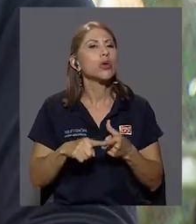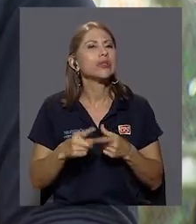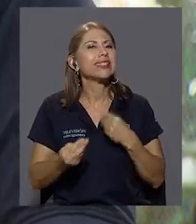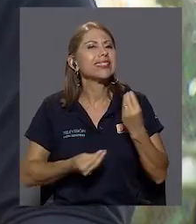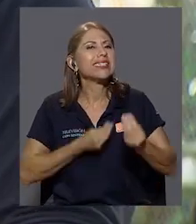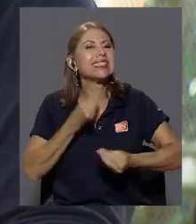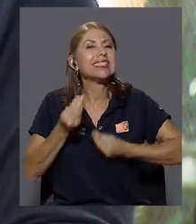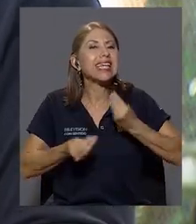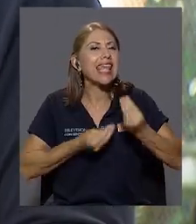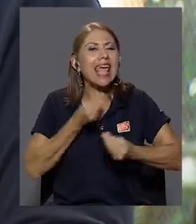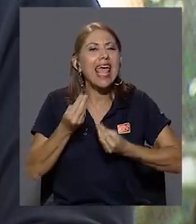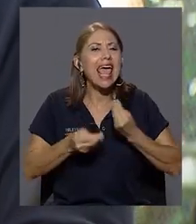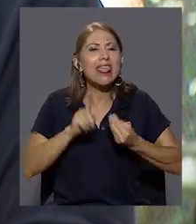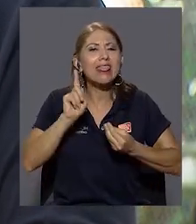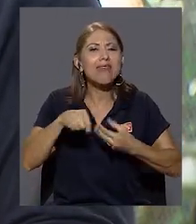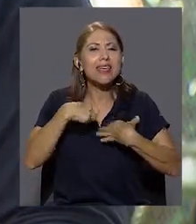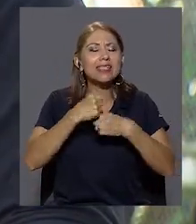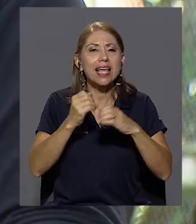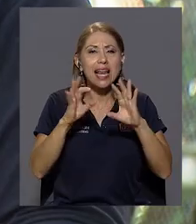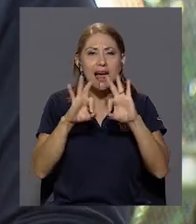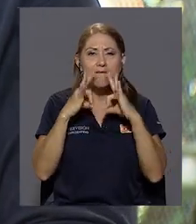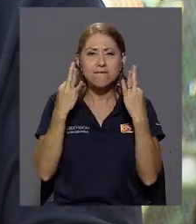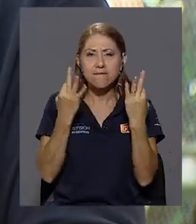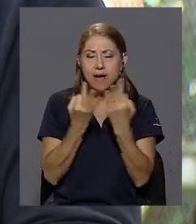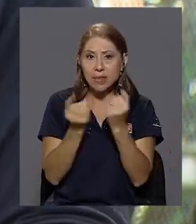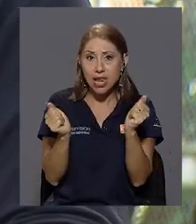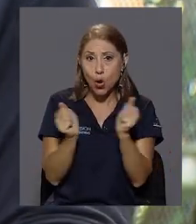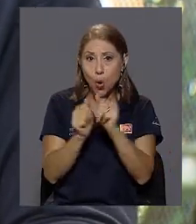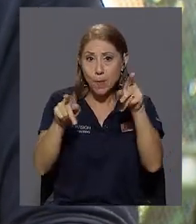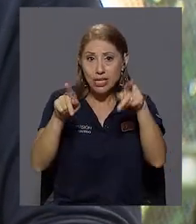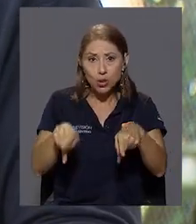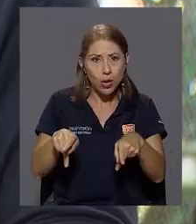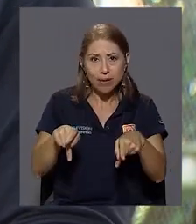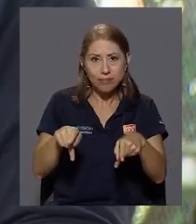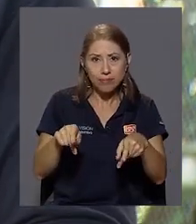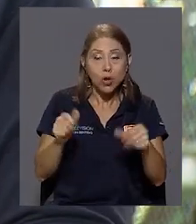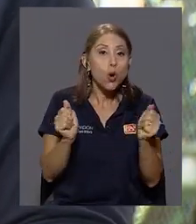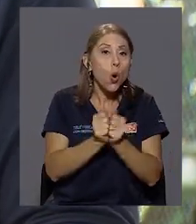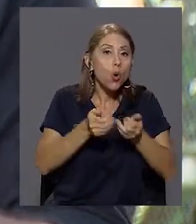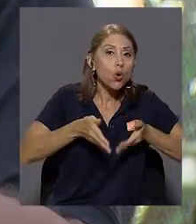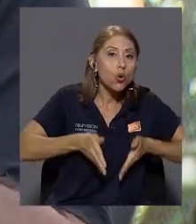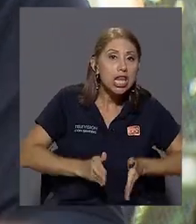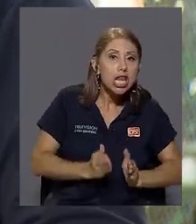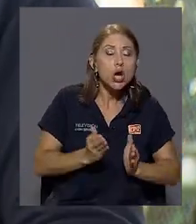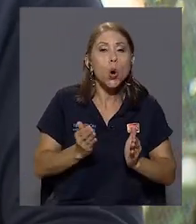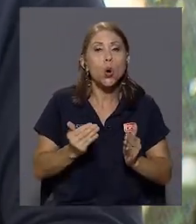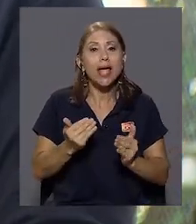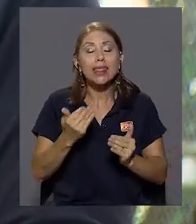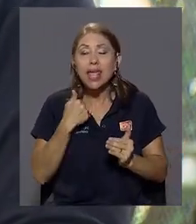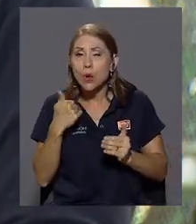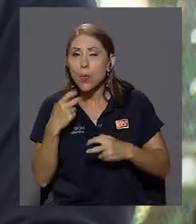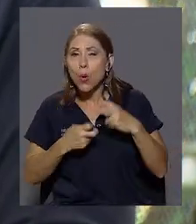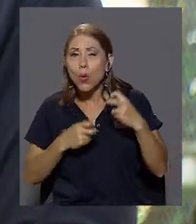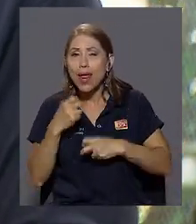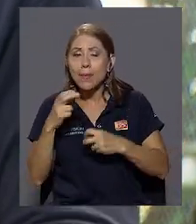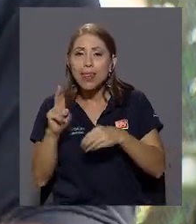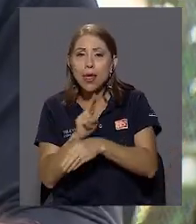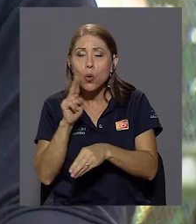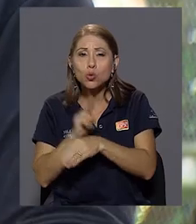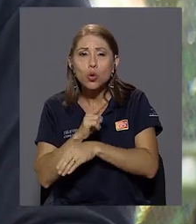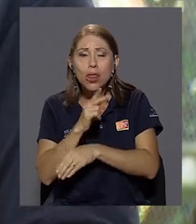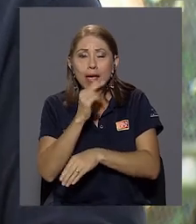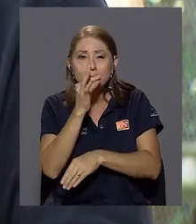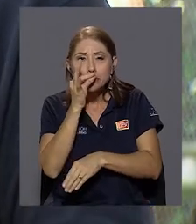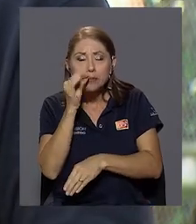¿qué es lo que tendría que ir haciendo tratando de hacer la familia con una persona que inmediatamente, un hijo o una hija, que detectan que tiene un problema de consumo?